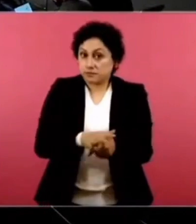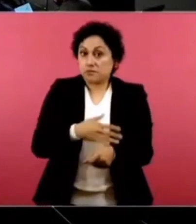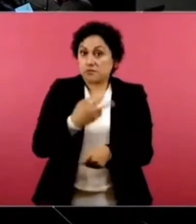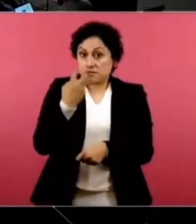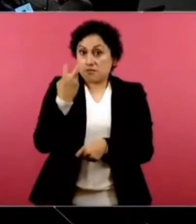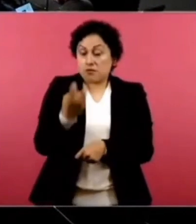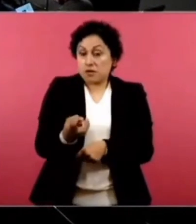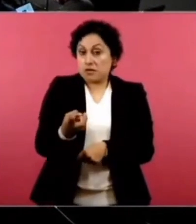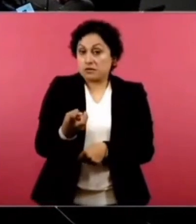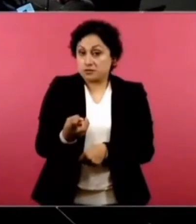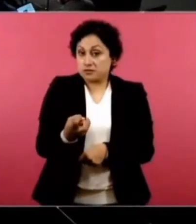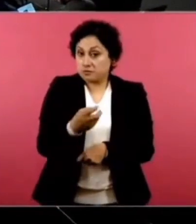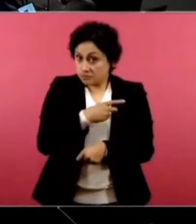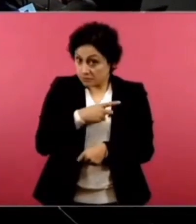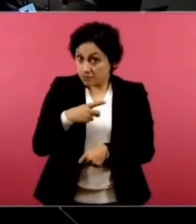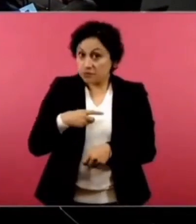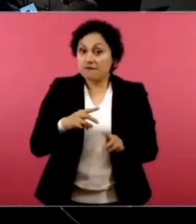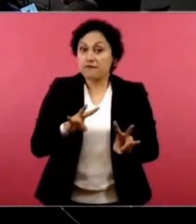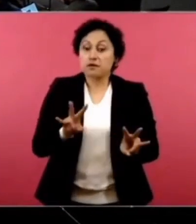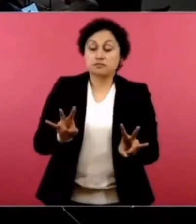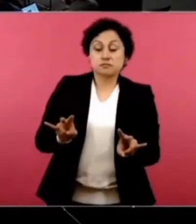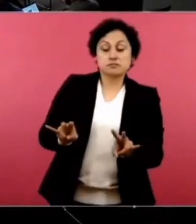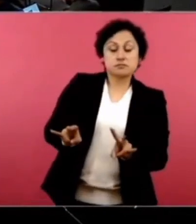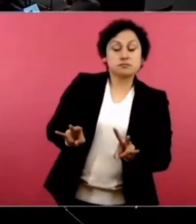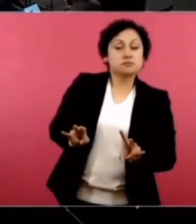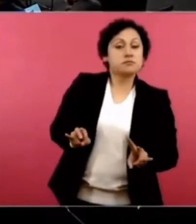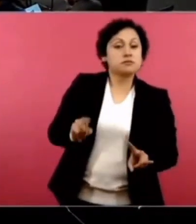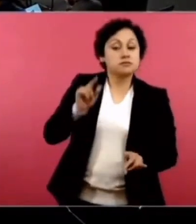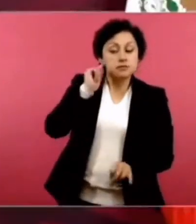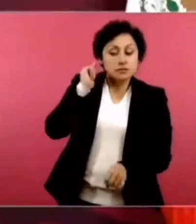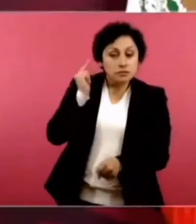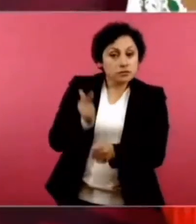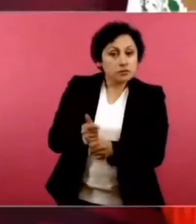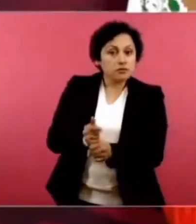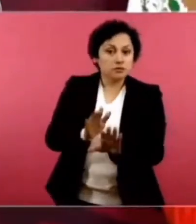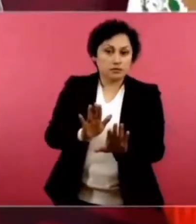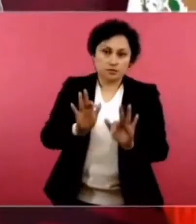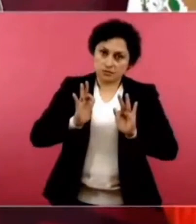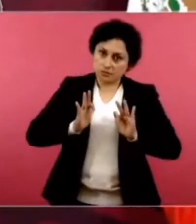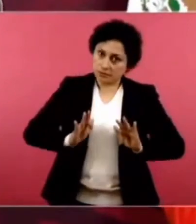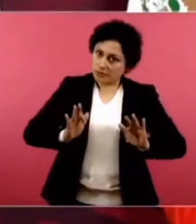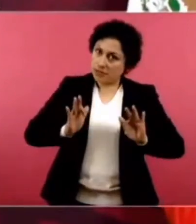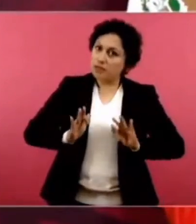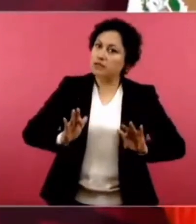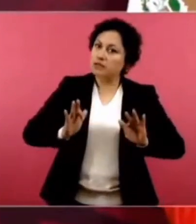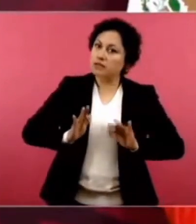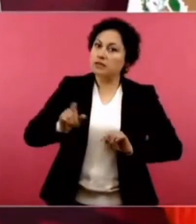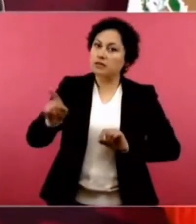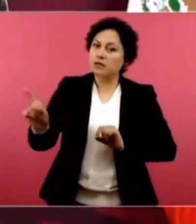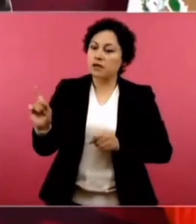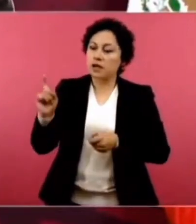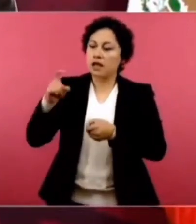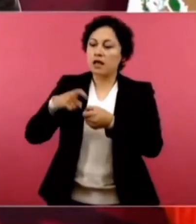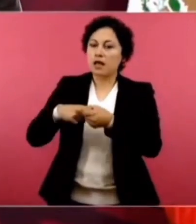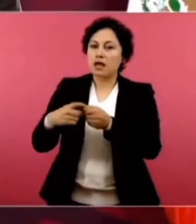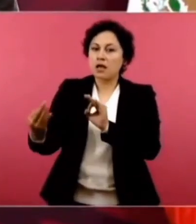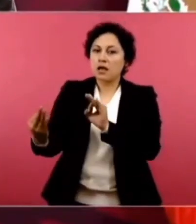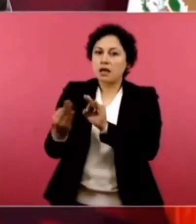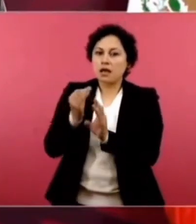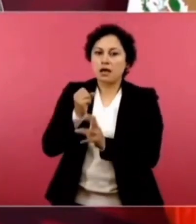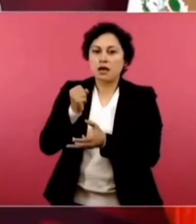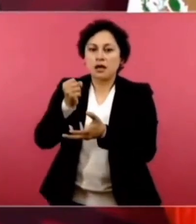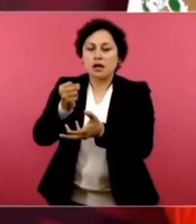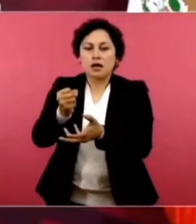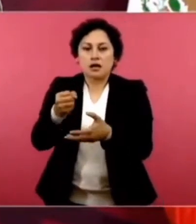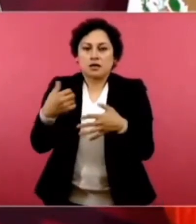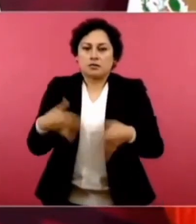venderlos de lejos, ¿no? Permitir que se acerquen mucho porque corre